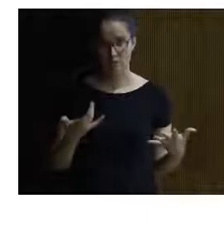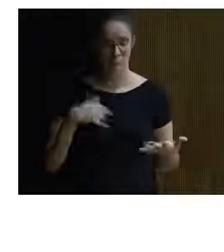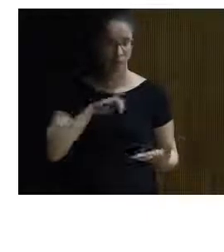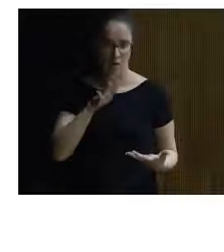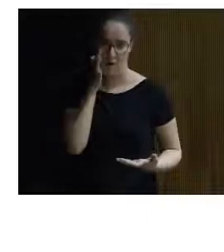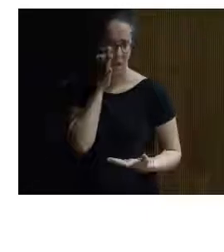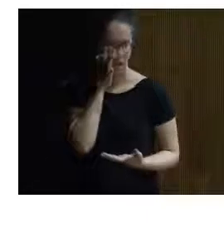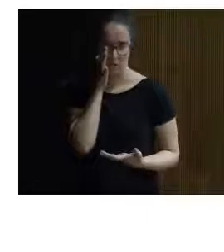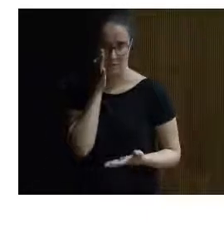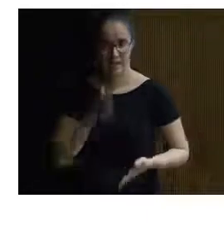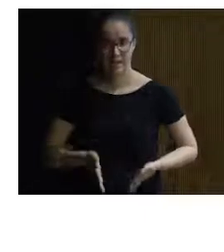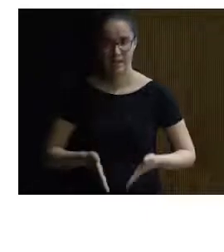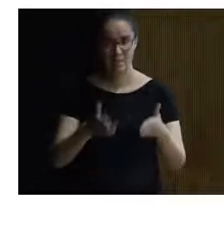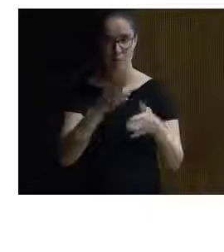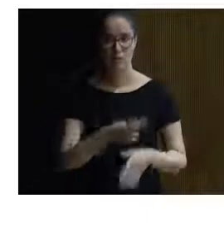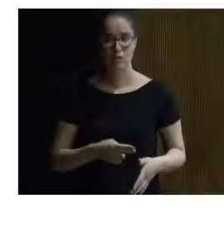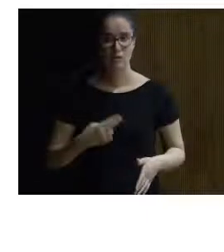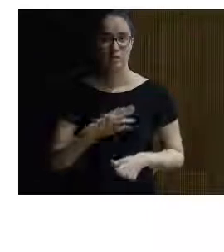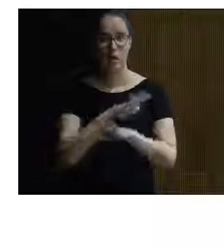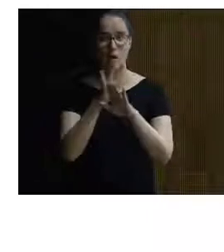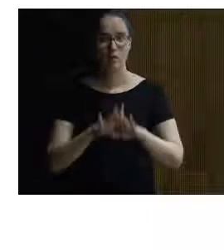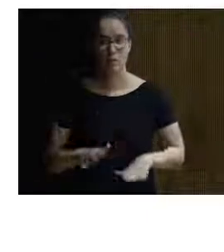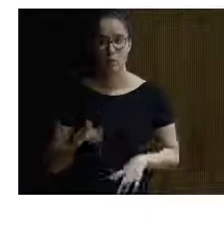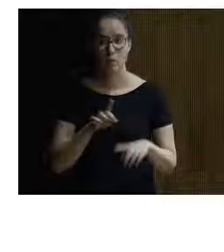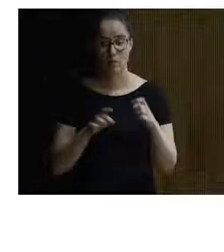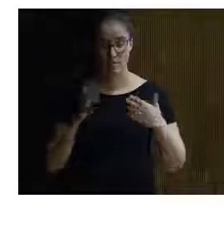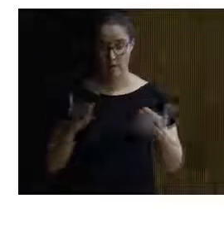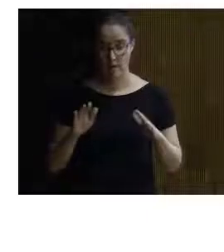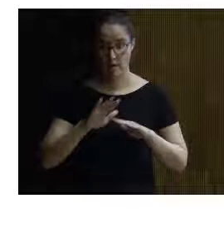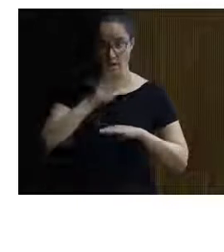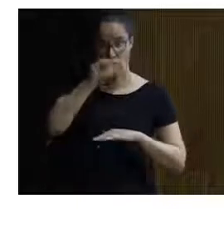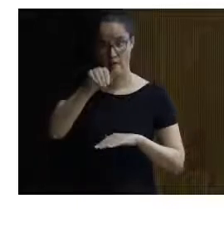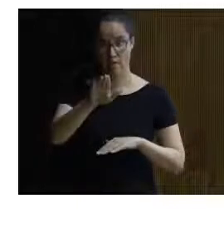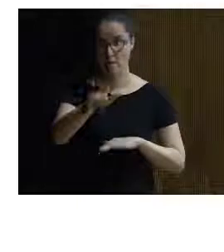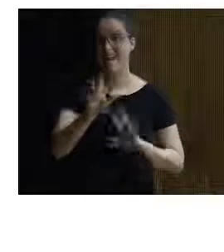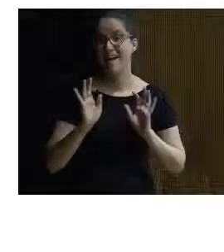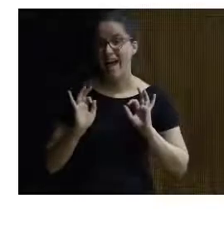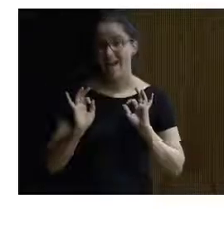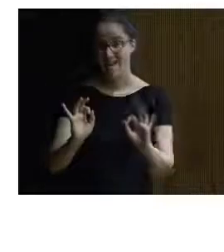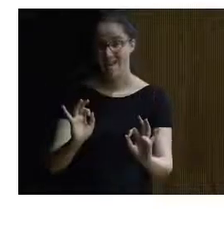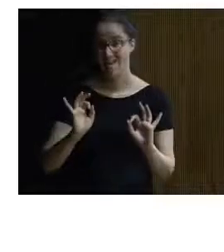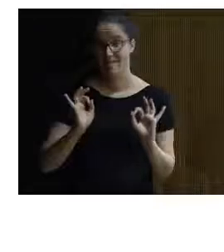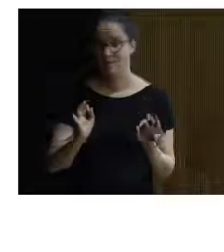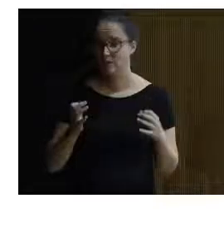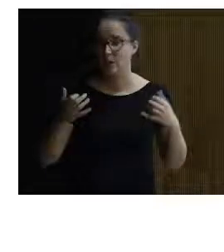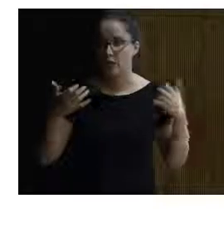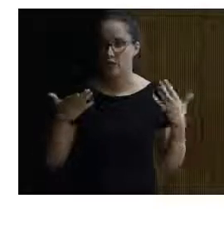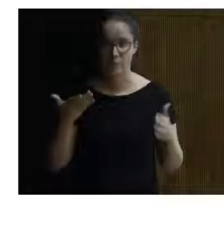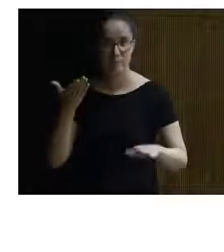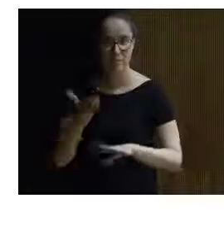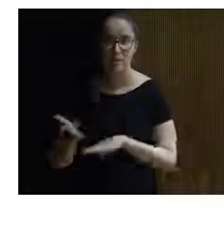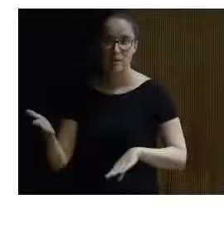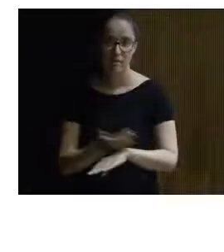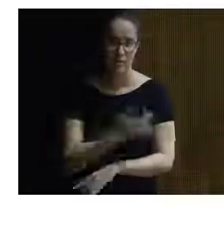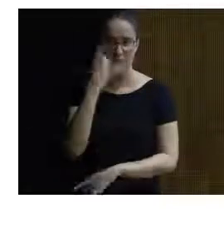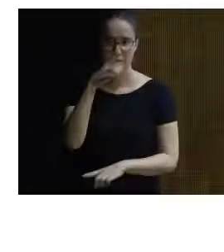realistas. O el Camino de Santiago, pues al final, tiene el inconveniente del terreno y el terreno es lo que es. Entonces, antes de ir, ellos ya